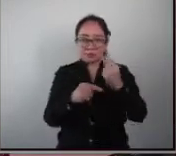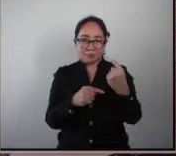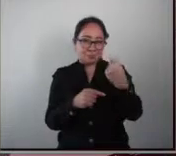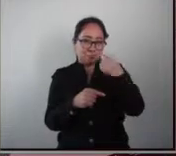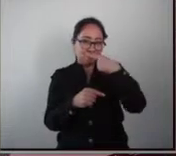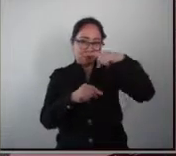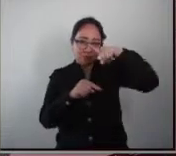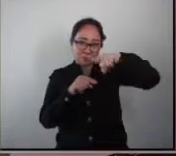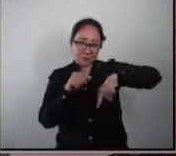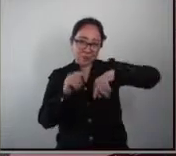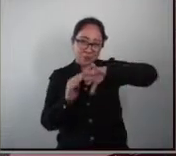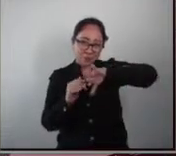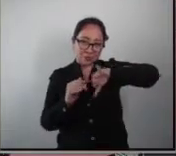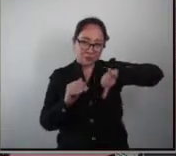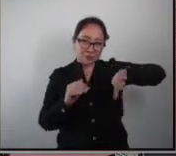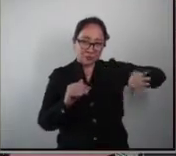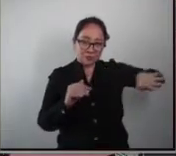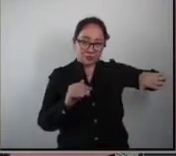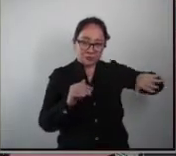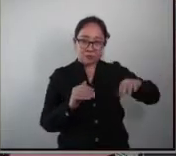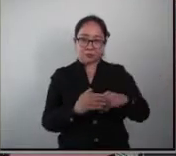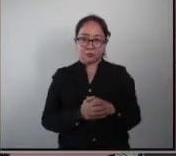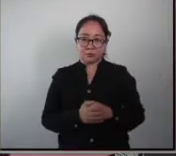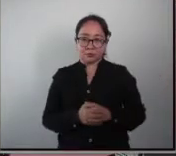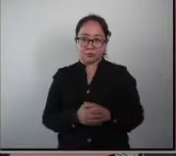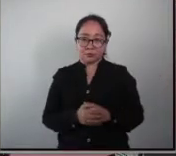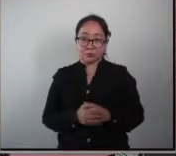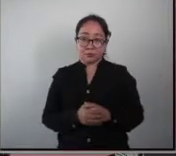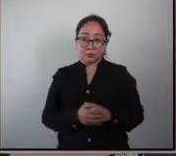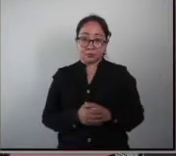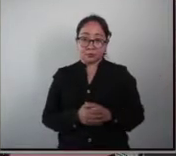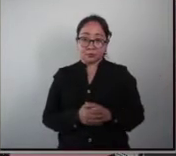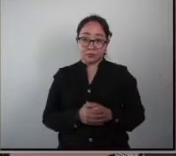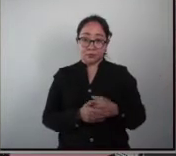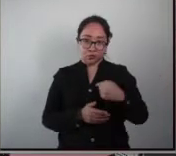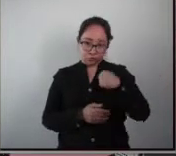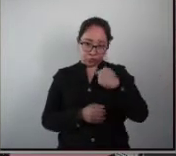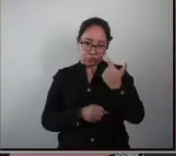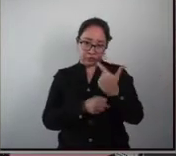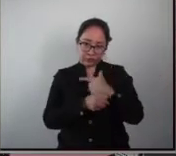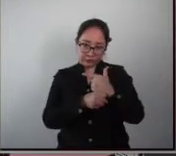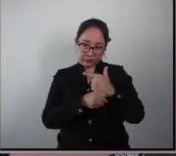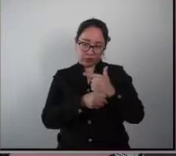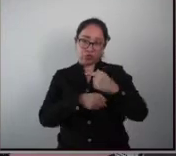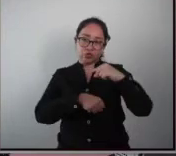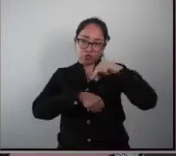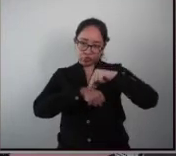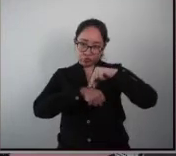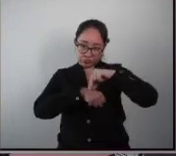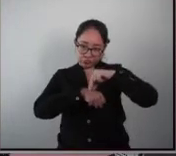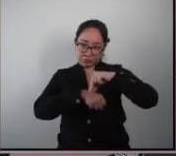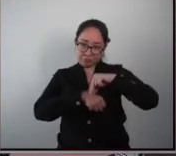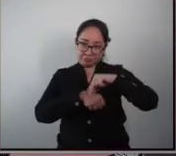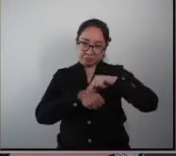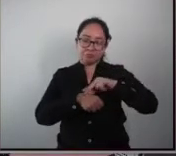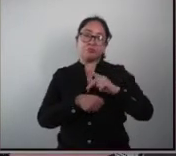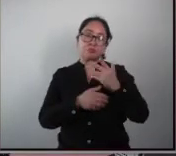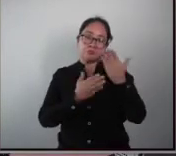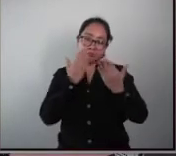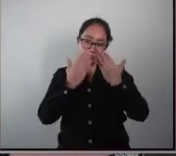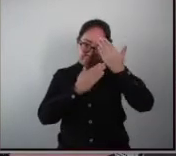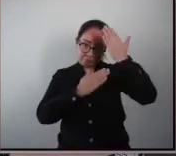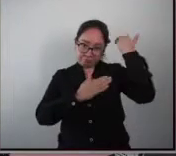este fármaco como bien dice el doctor mi formación de licenciatura es médico cirujano y justamente